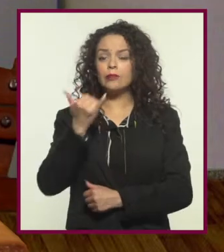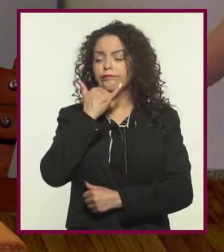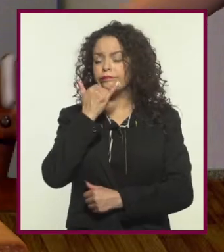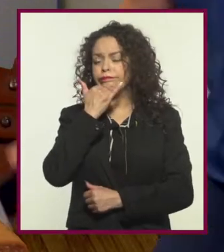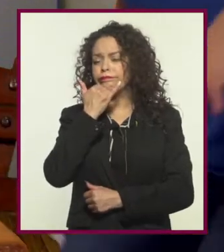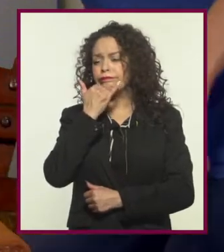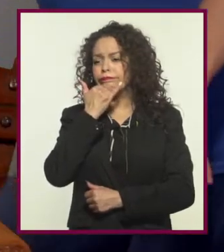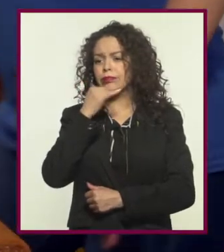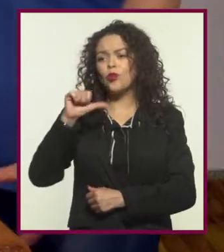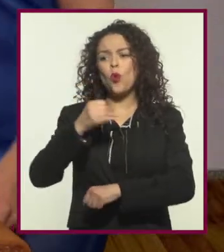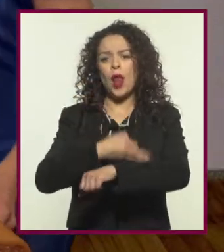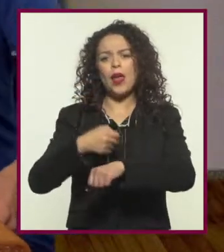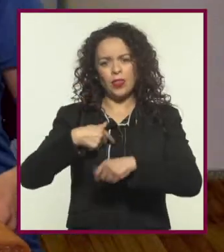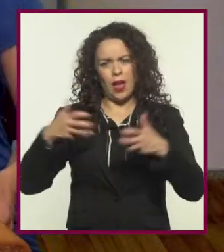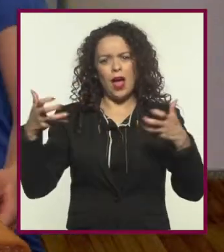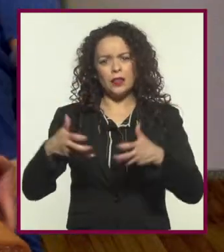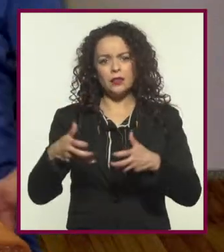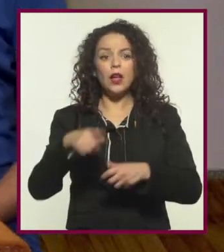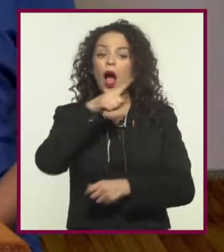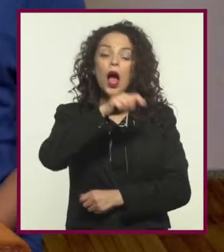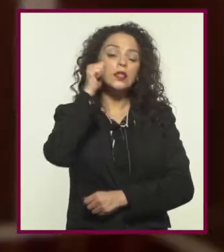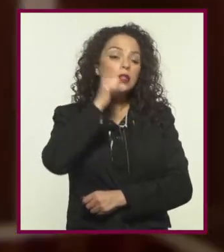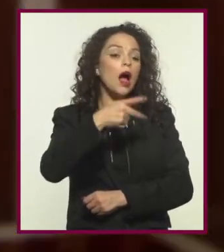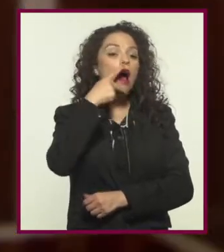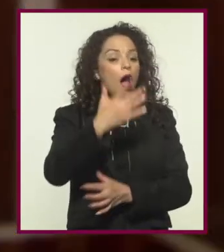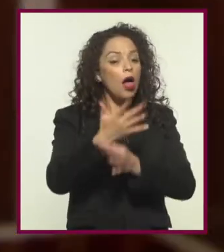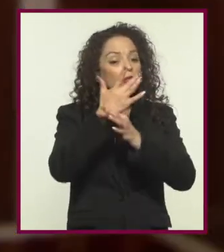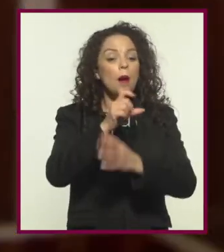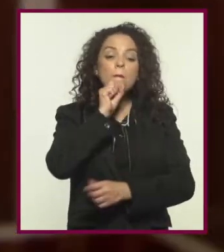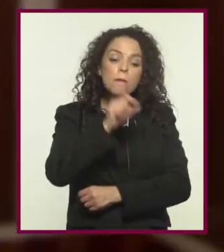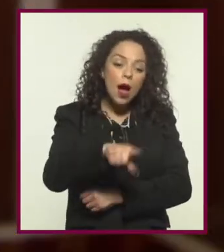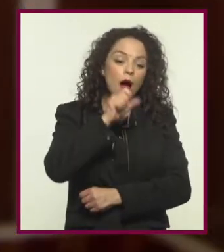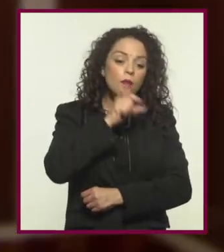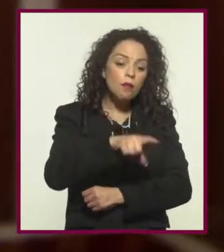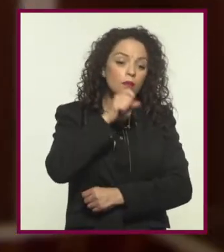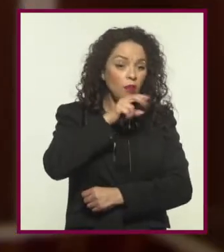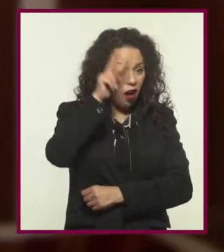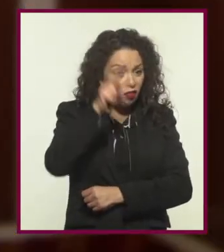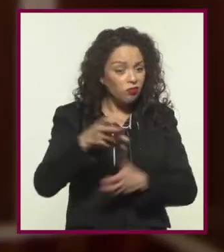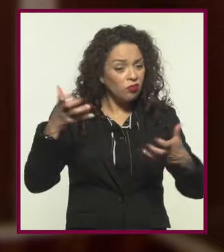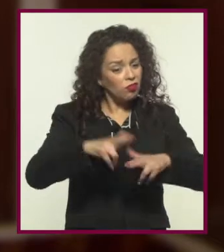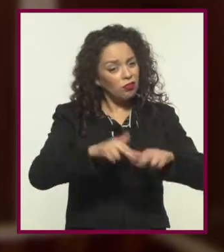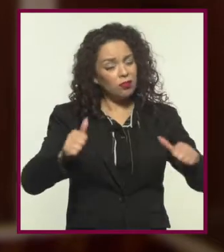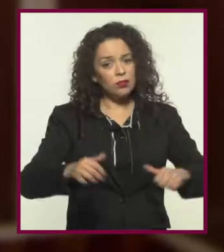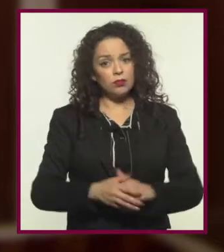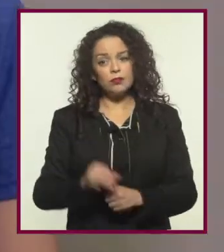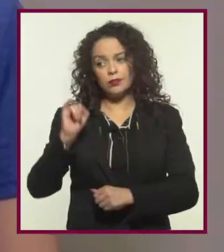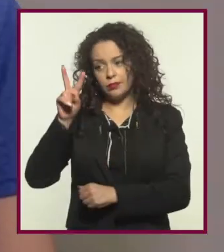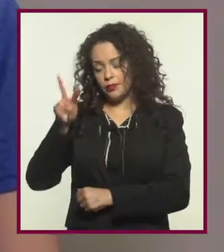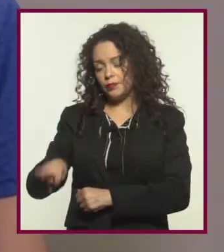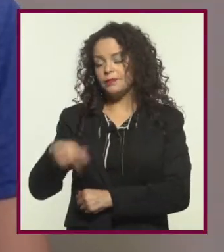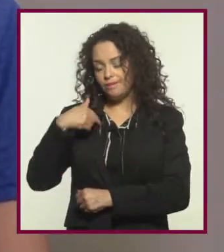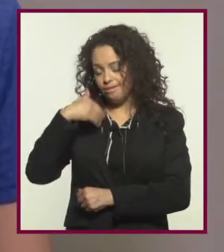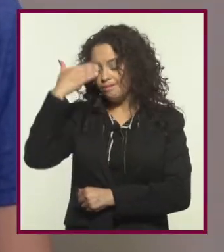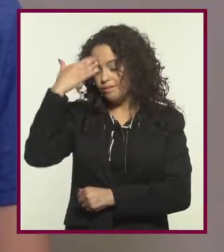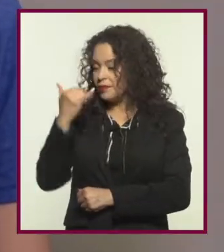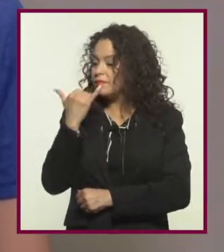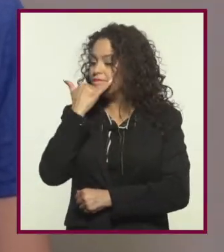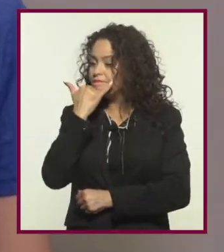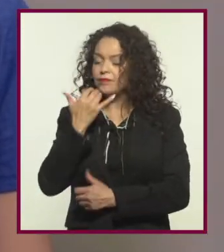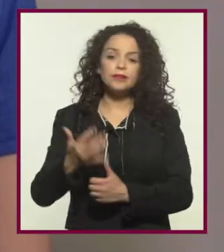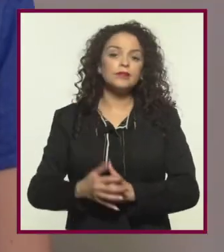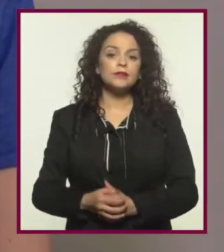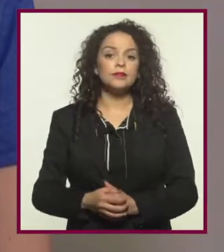Ay, lo siento, lo siento, te prometo que hoy en la tarde lo hago. Siempre dices lo mismo, ¿y a la mera hora? Ay, ya sé, lo siento.